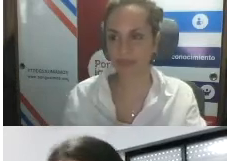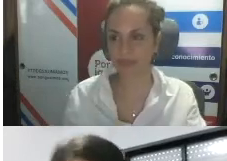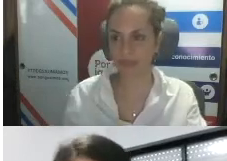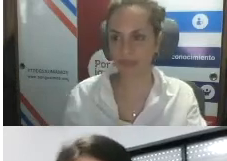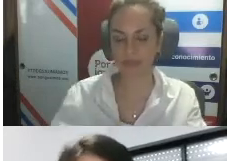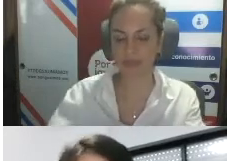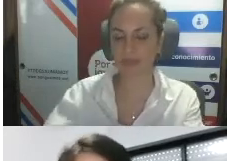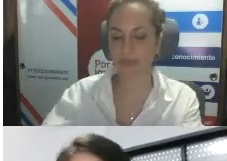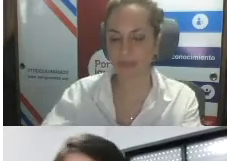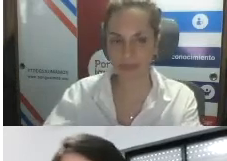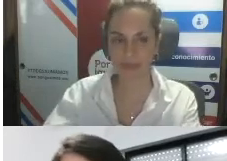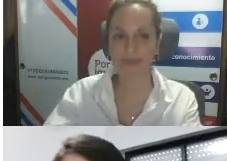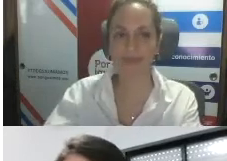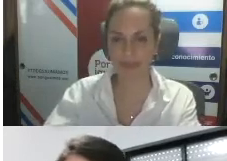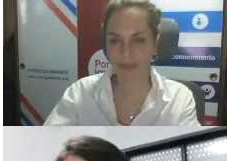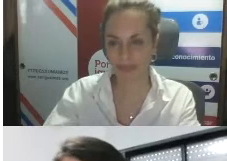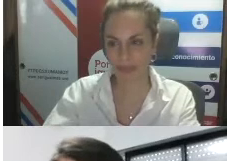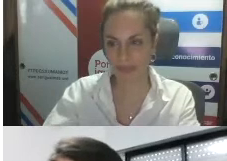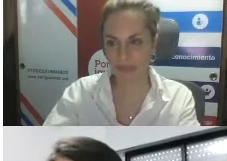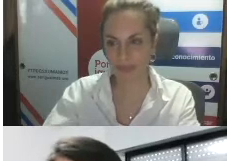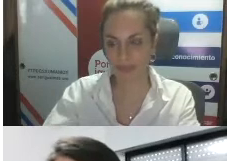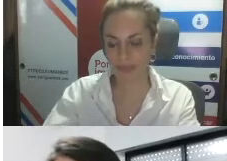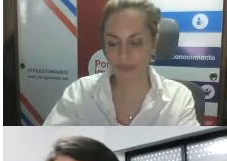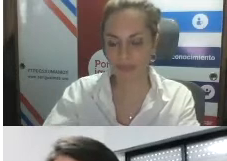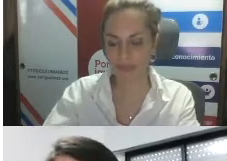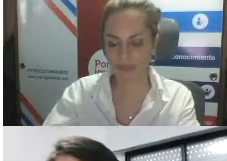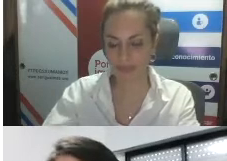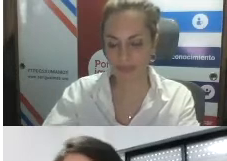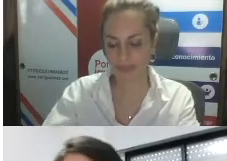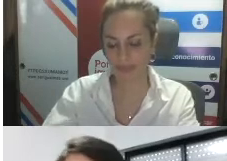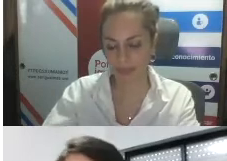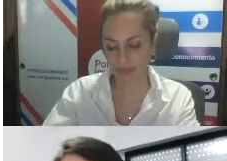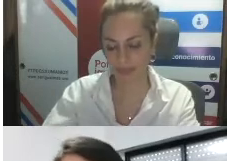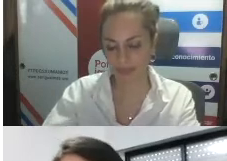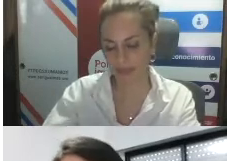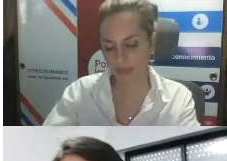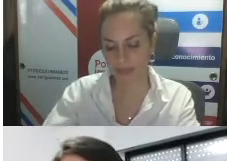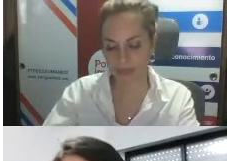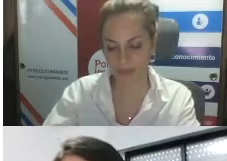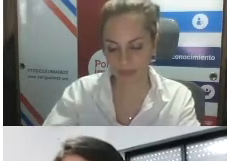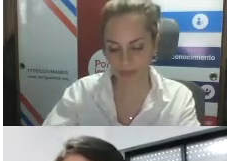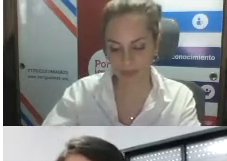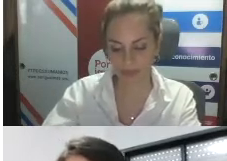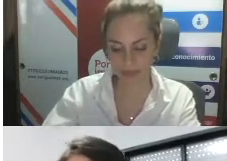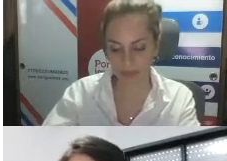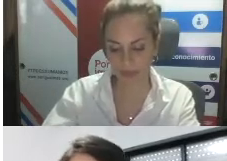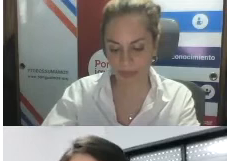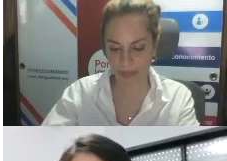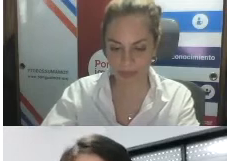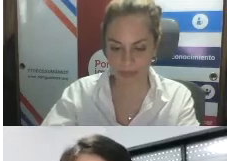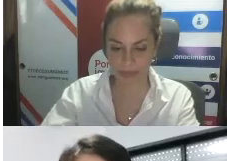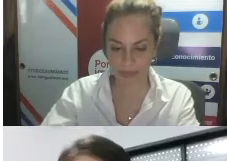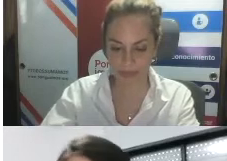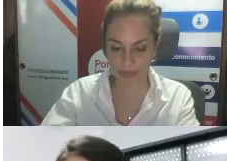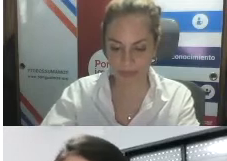que tiene ahí pasando la aposta en realidad es como una metáfora para lo que tiene que ver con el poder o el control la aposta se litura con